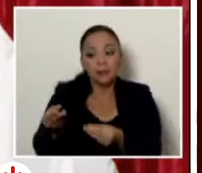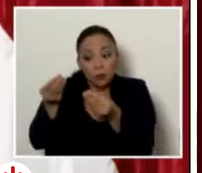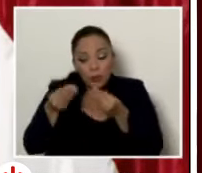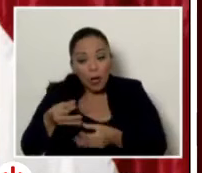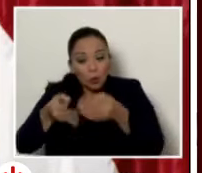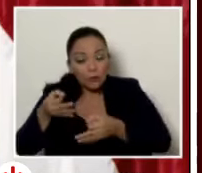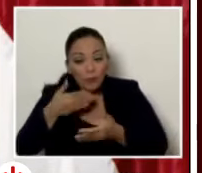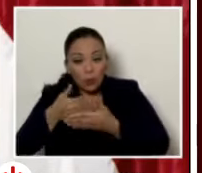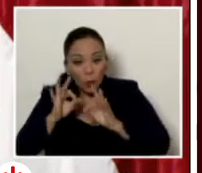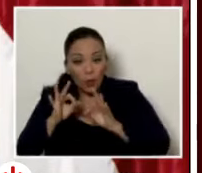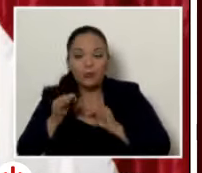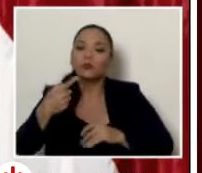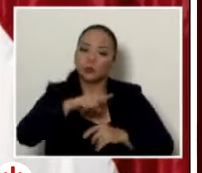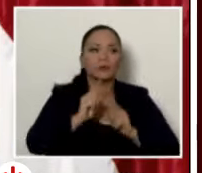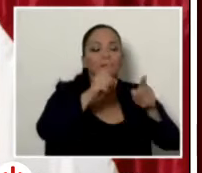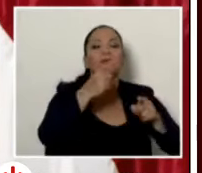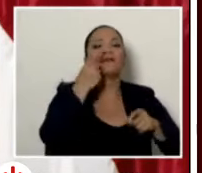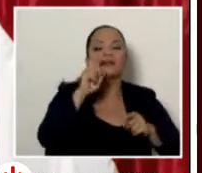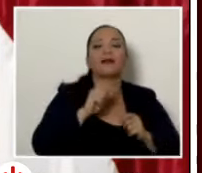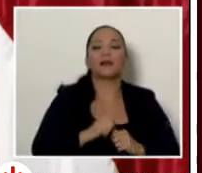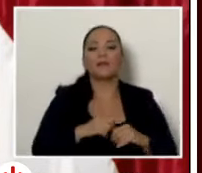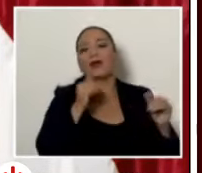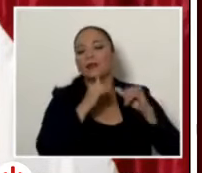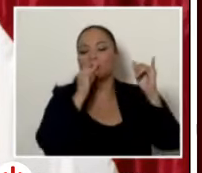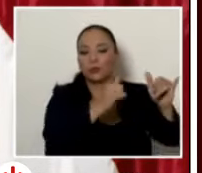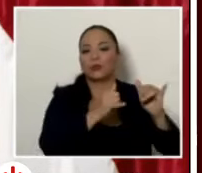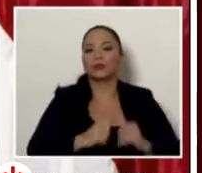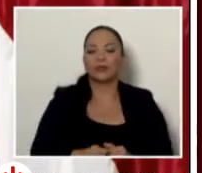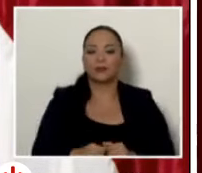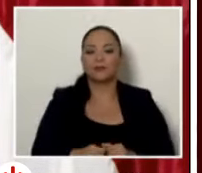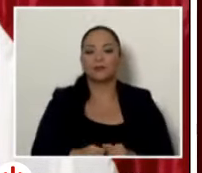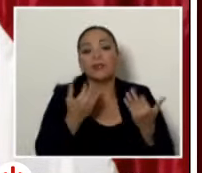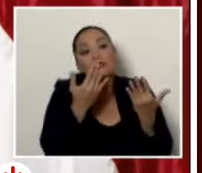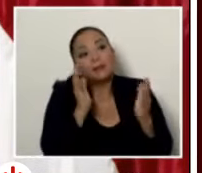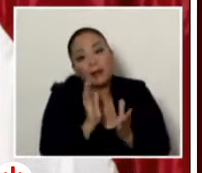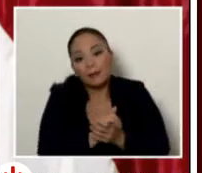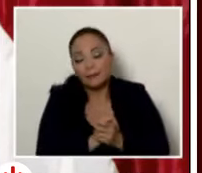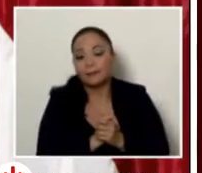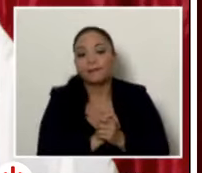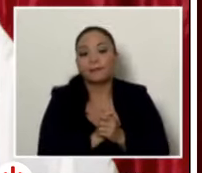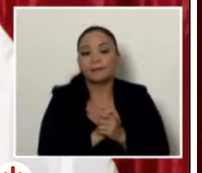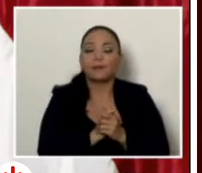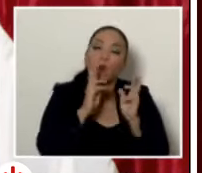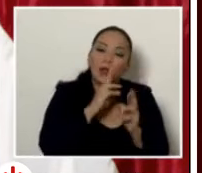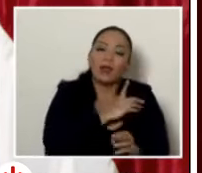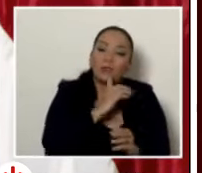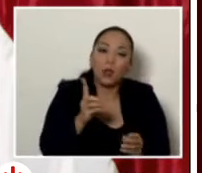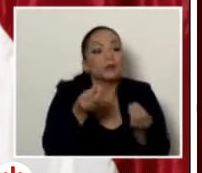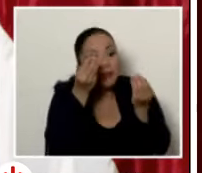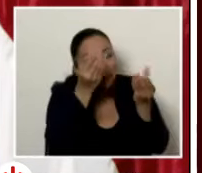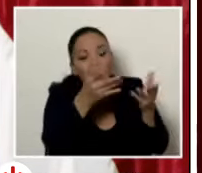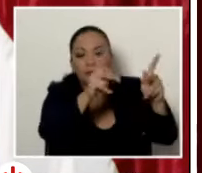la fiscalía como corresponde a denunciar y esperar que Dios les dé lo que acabo de